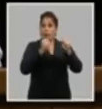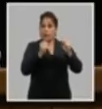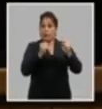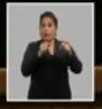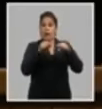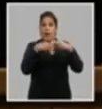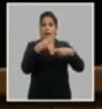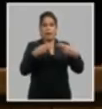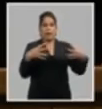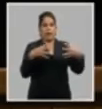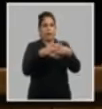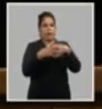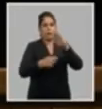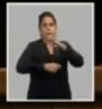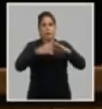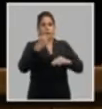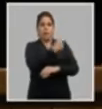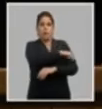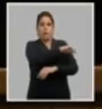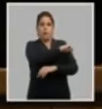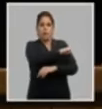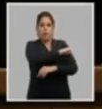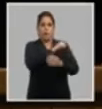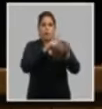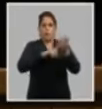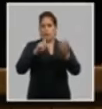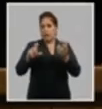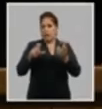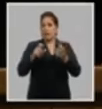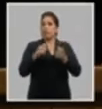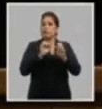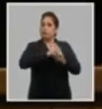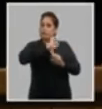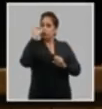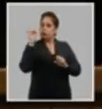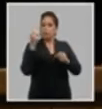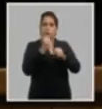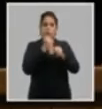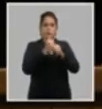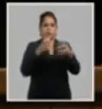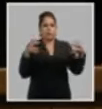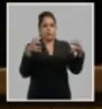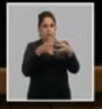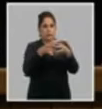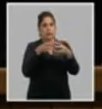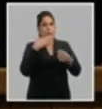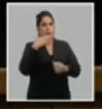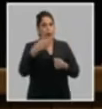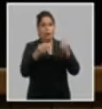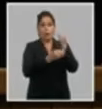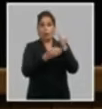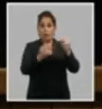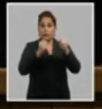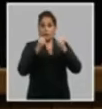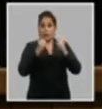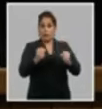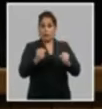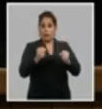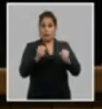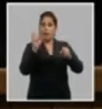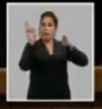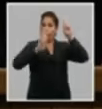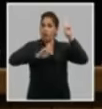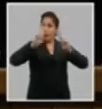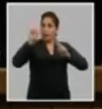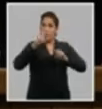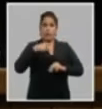concretar el vínculo permanente con el pueblo y lograr la efectividad requerida fortalecer el consenso